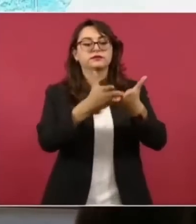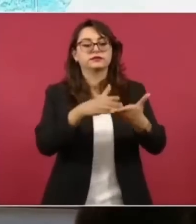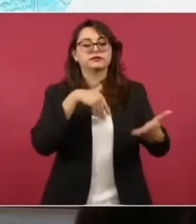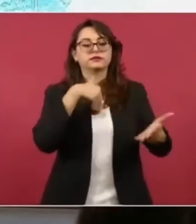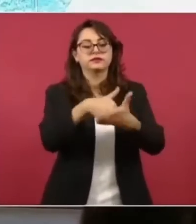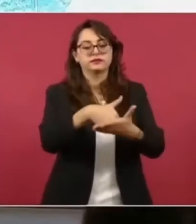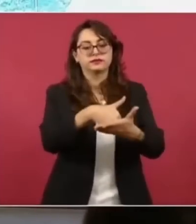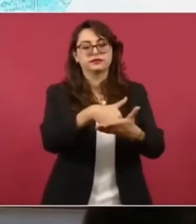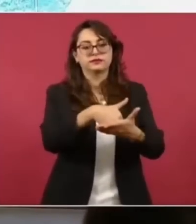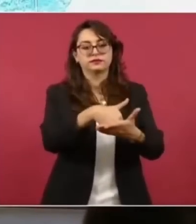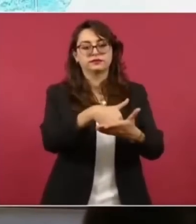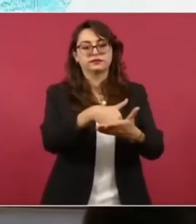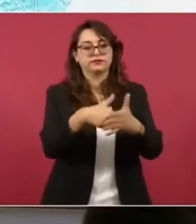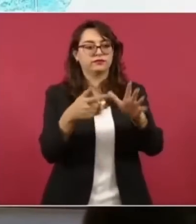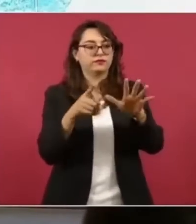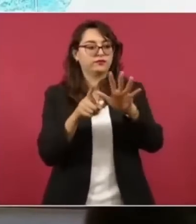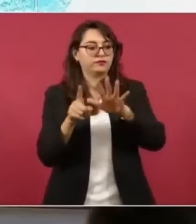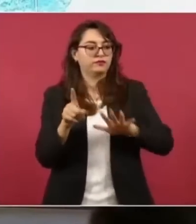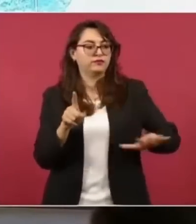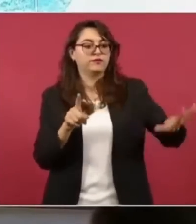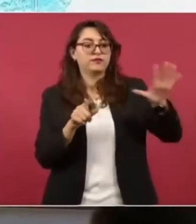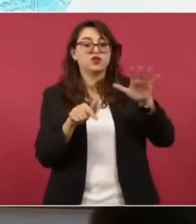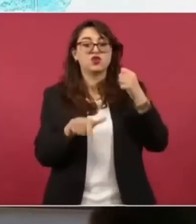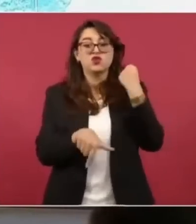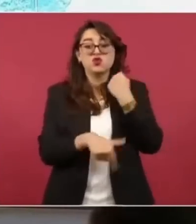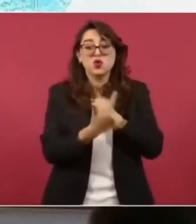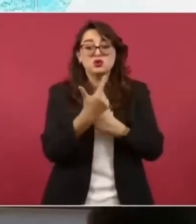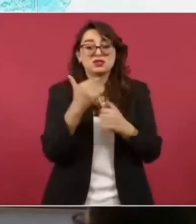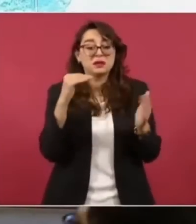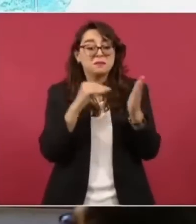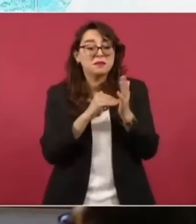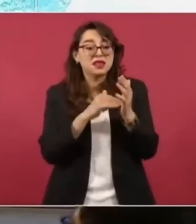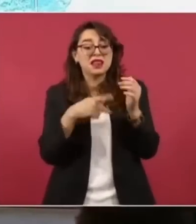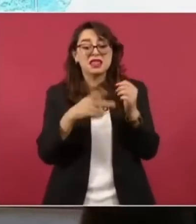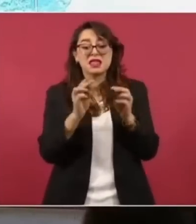12 mil kilómetros